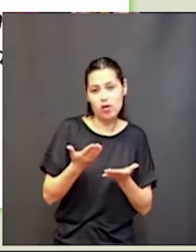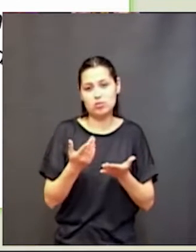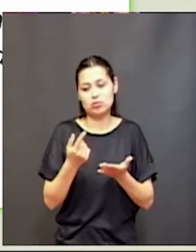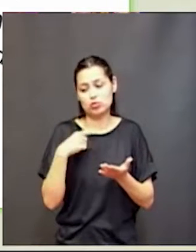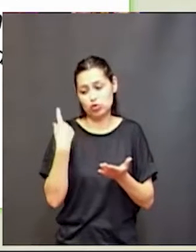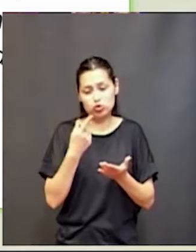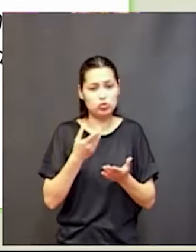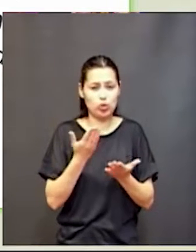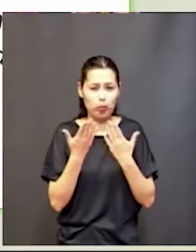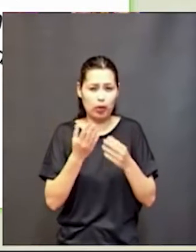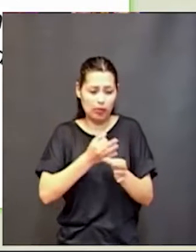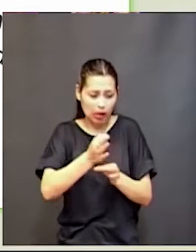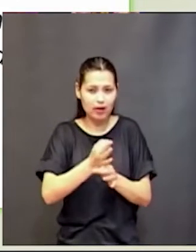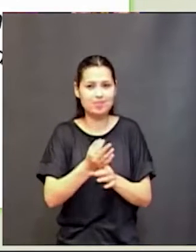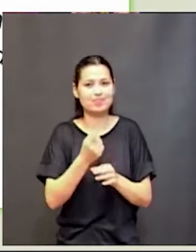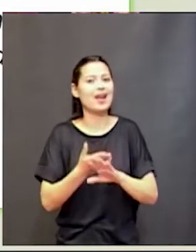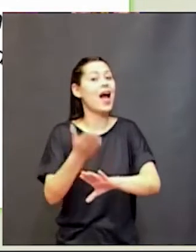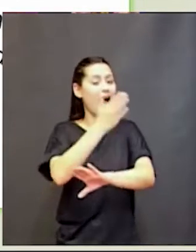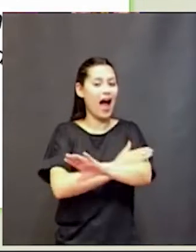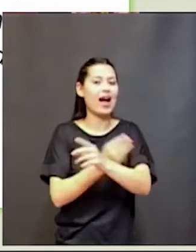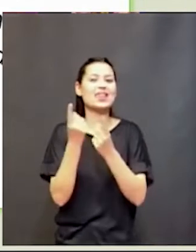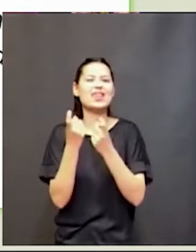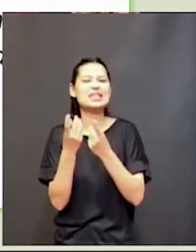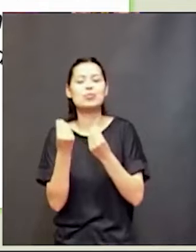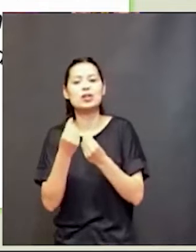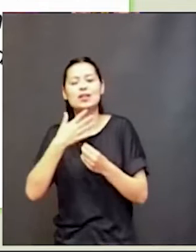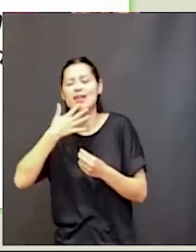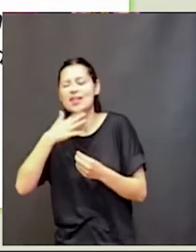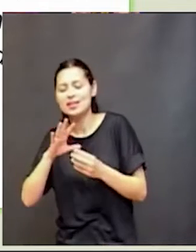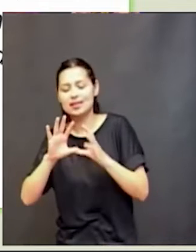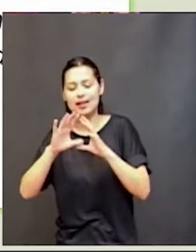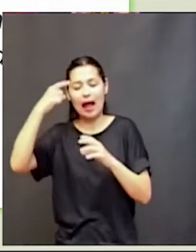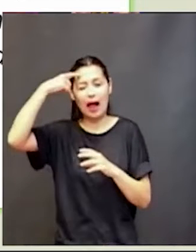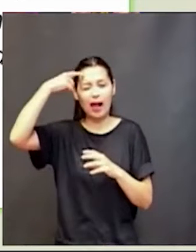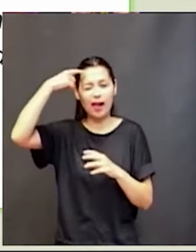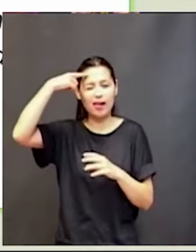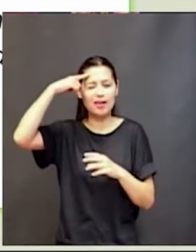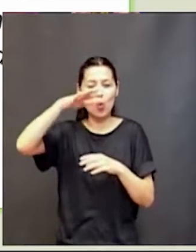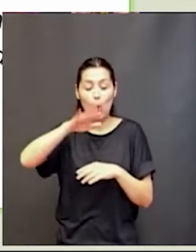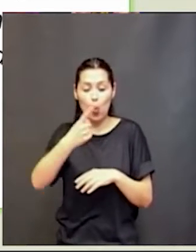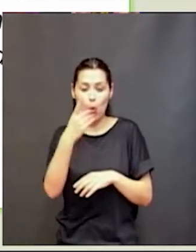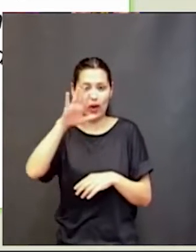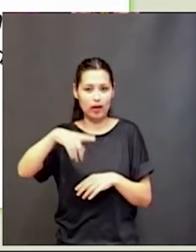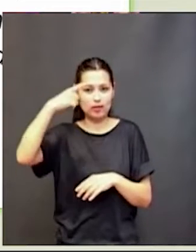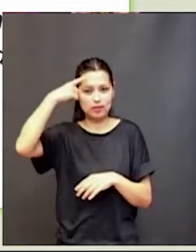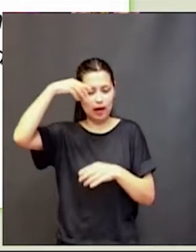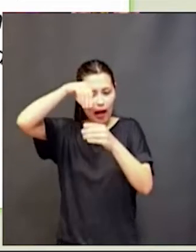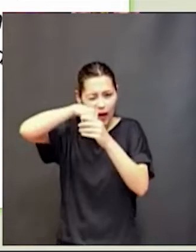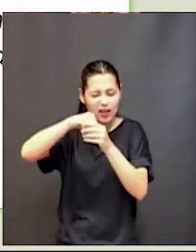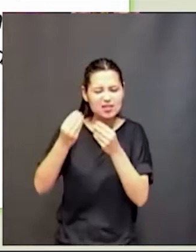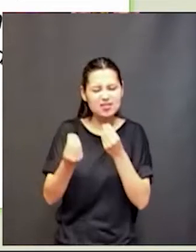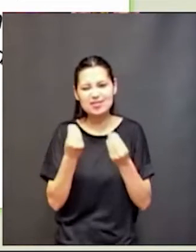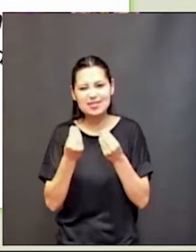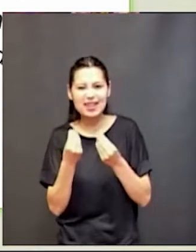Tenemos que entender qué es lo que pasa dentro de la cabeza de nuestros chicos para poder decidir qué capacidades vamos a trabajar